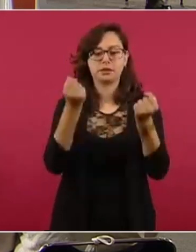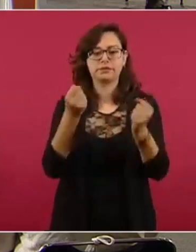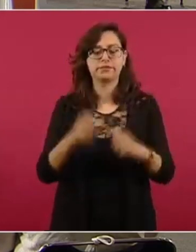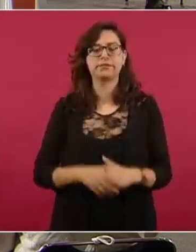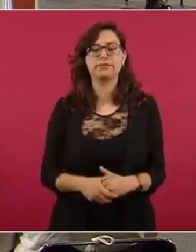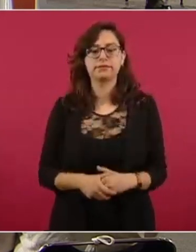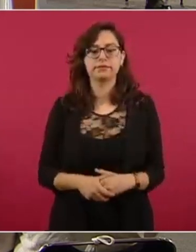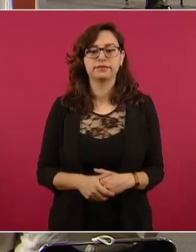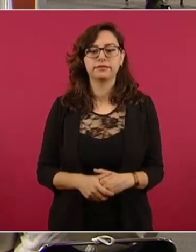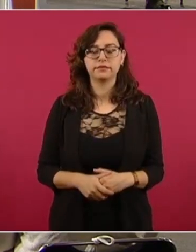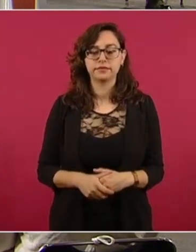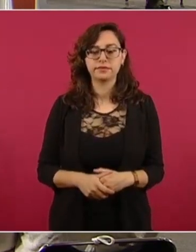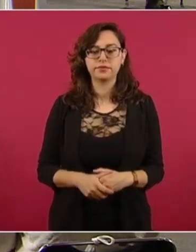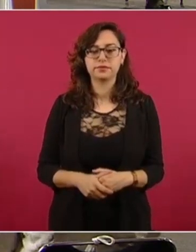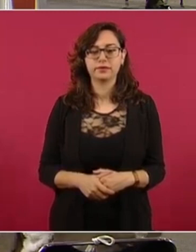Adelante,